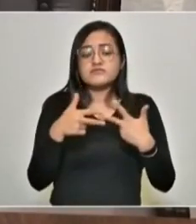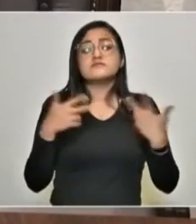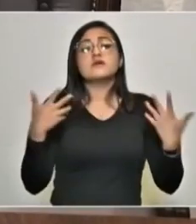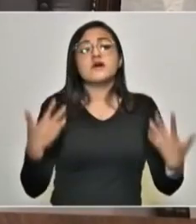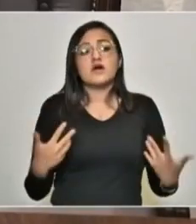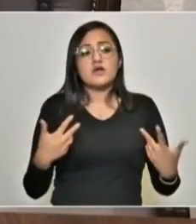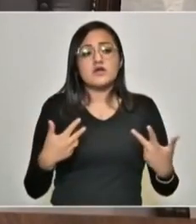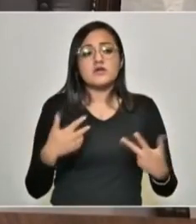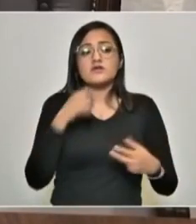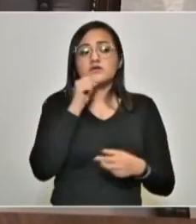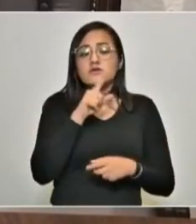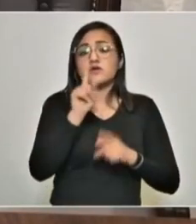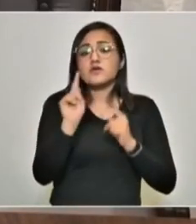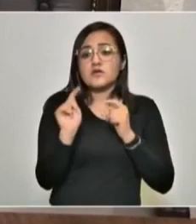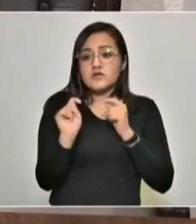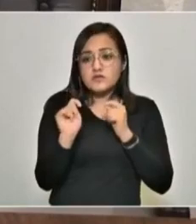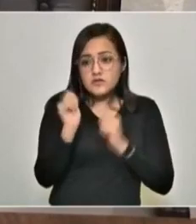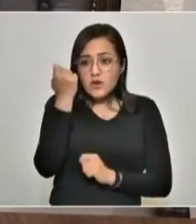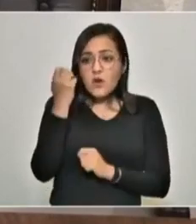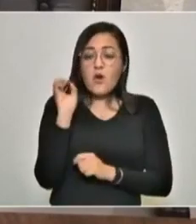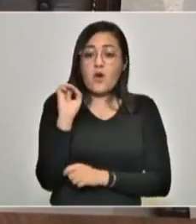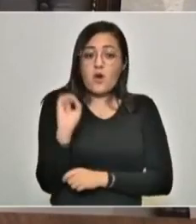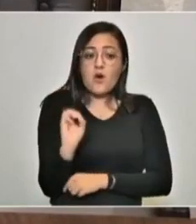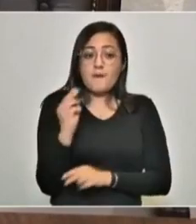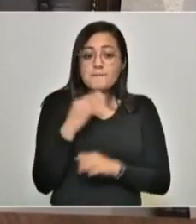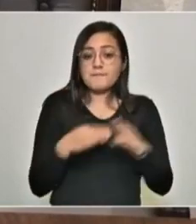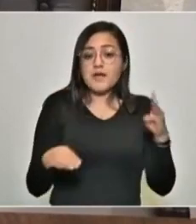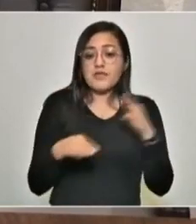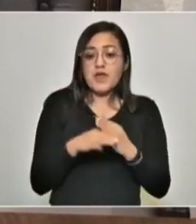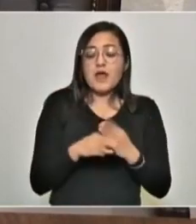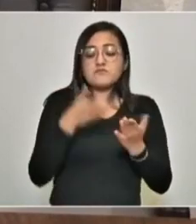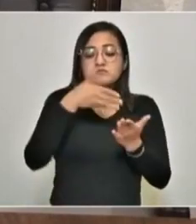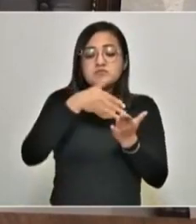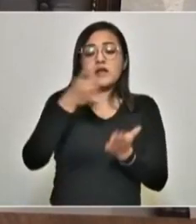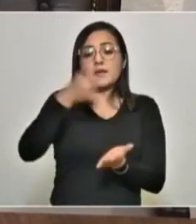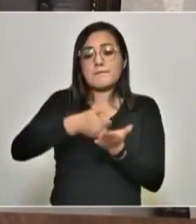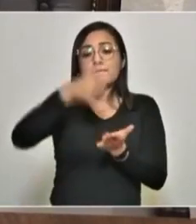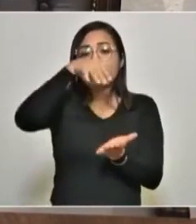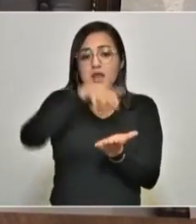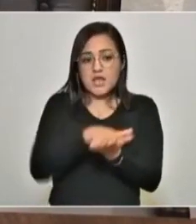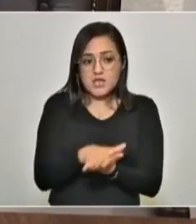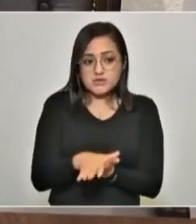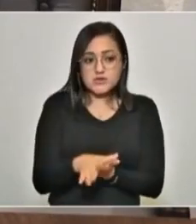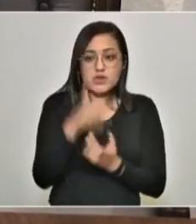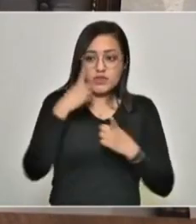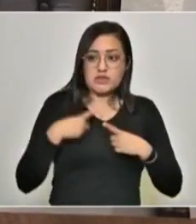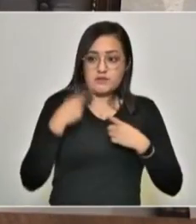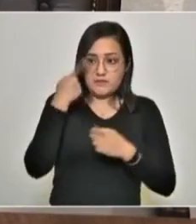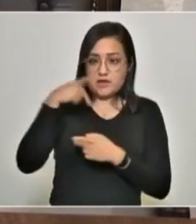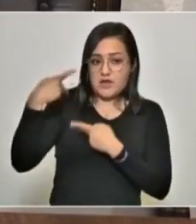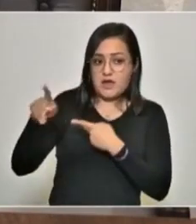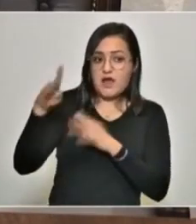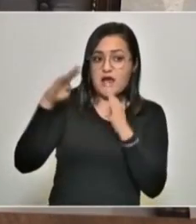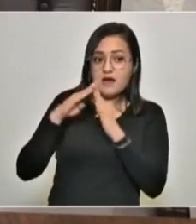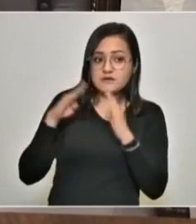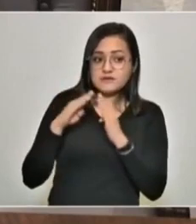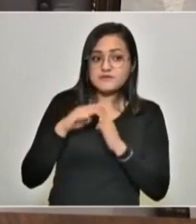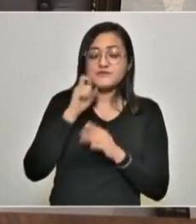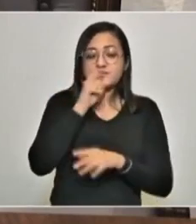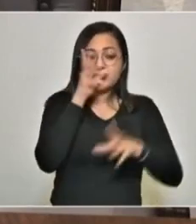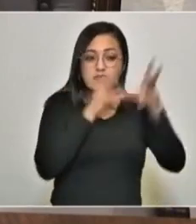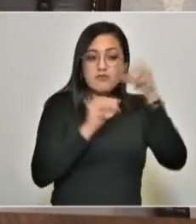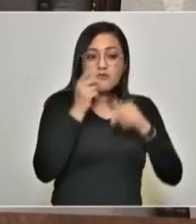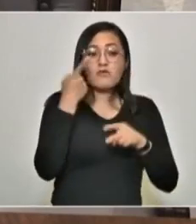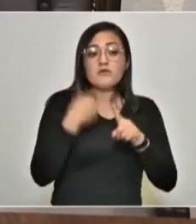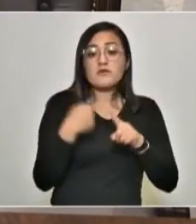a través de la tecnología o puede ser con materiales impresos, y momentos de tiempo de aprendizaje autónomo, donde